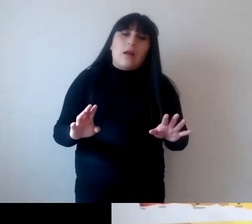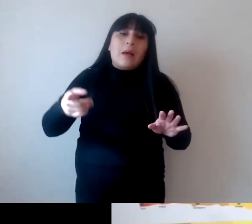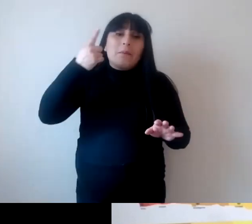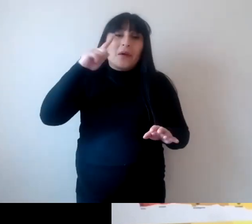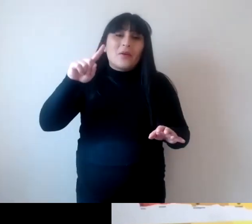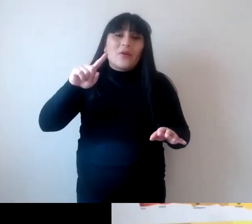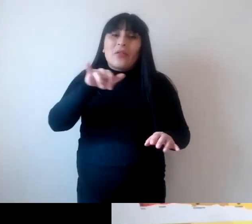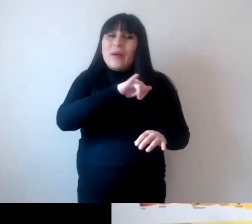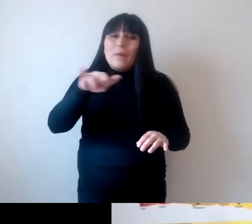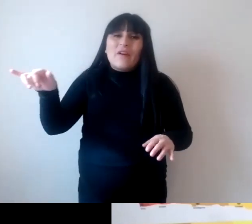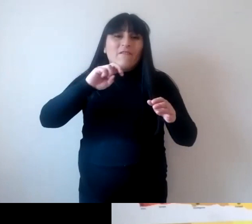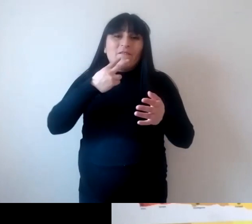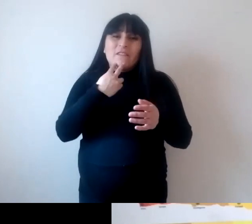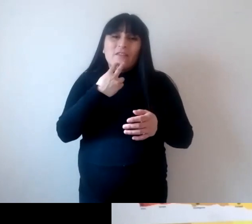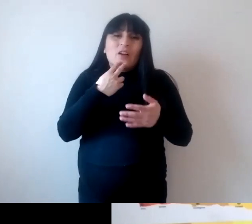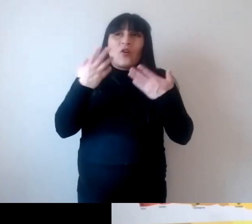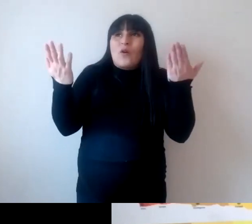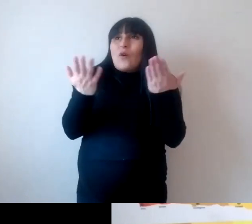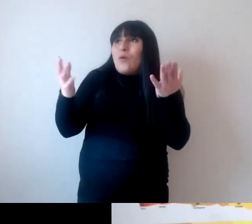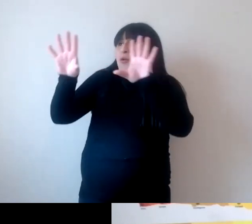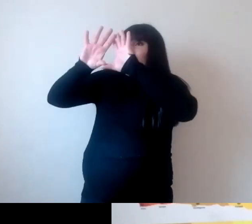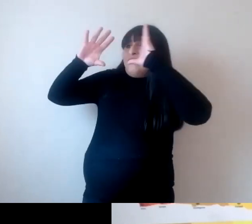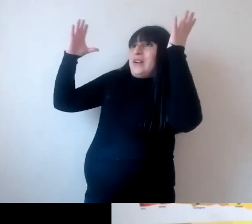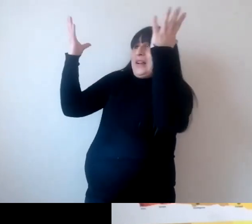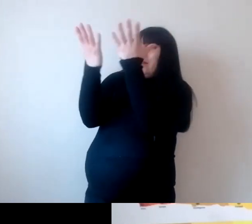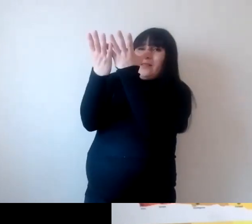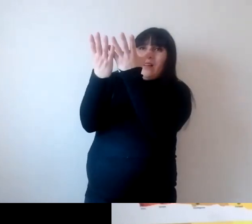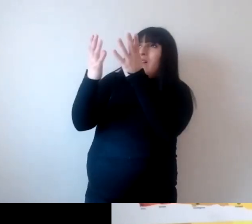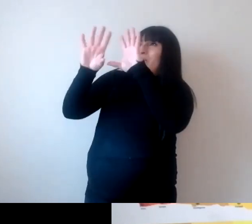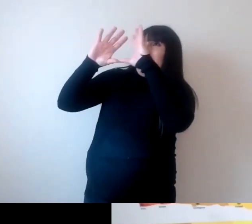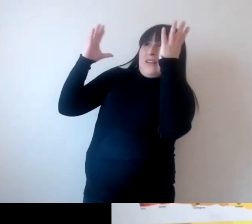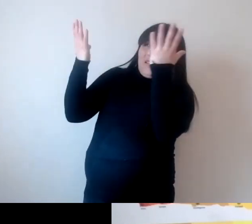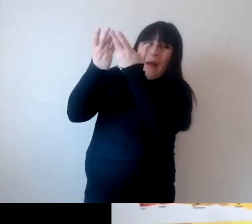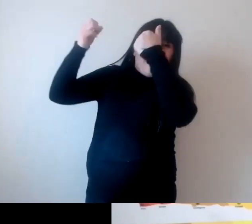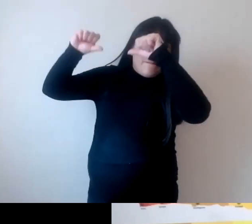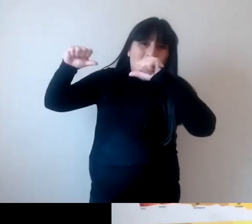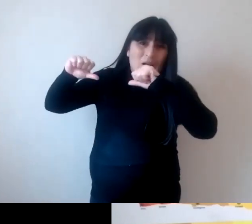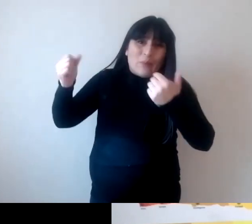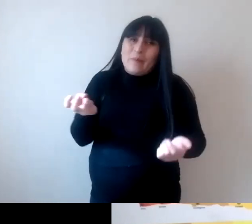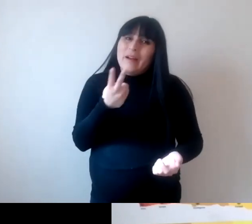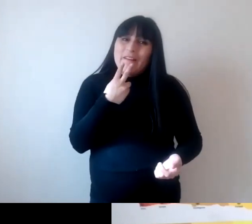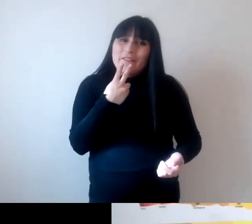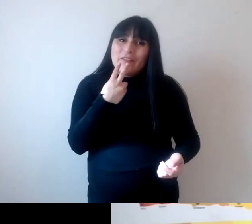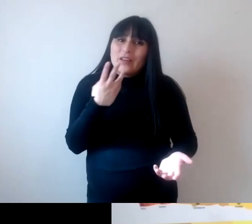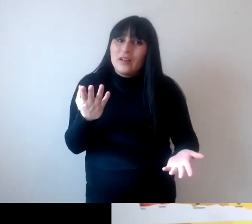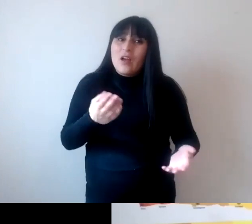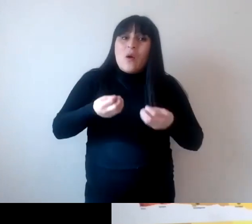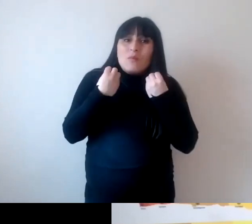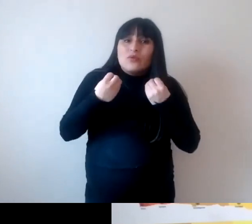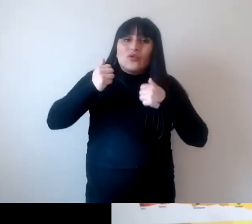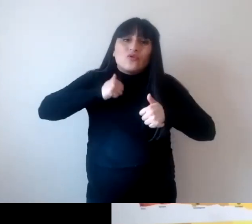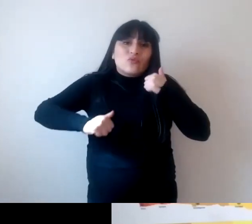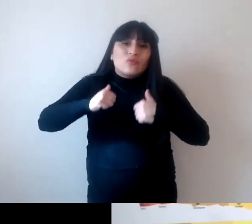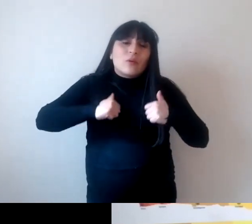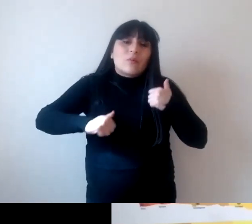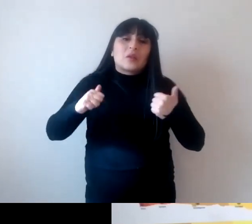en un planeta hostil con más o menos sufrimiento yo creo que esa es la cuestión clave ¿cuánto sufrimiento nos va a provocar